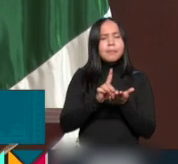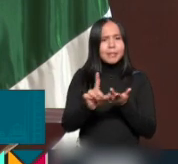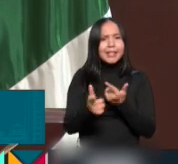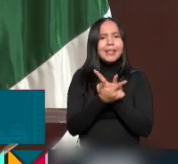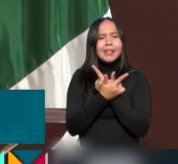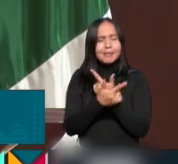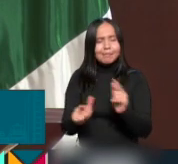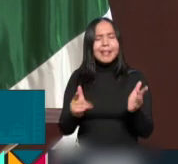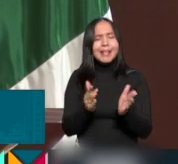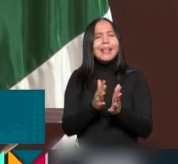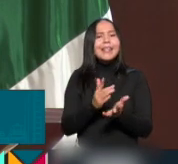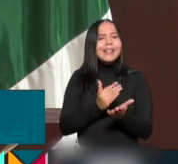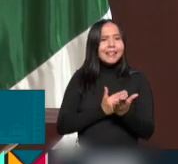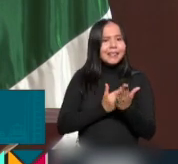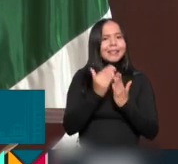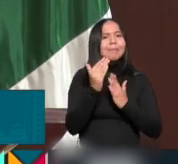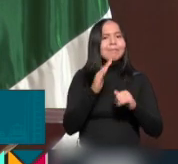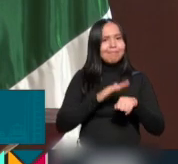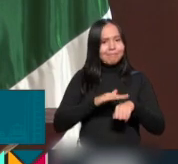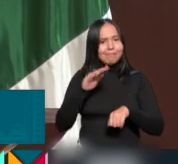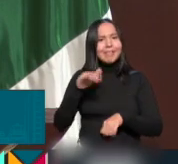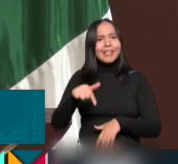libertades ciudadanas.